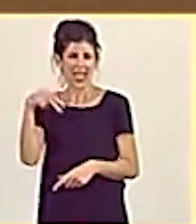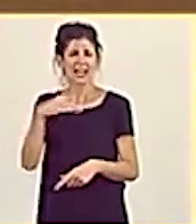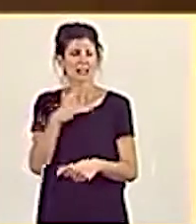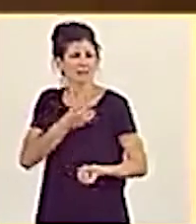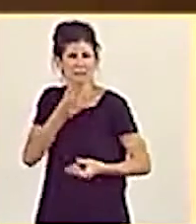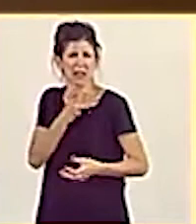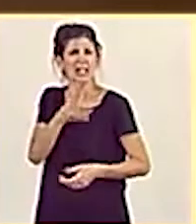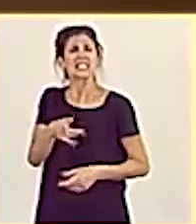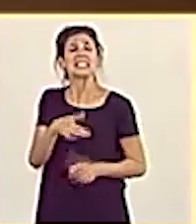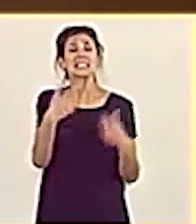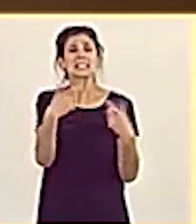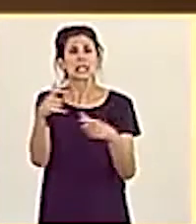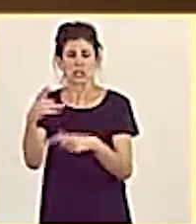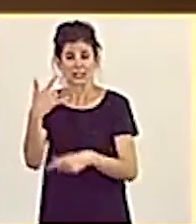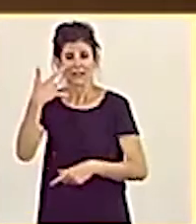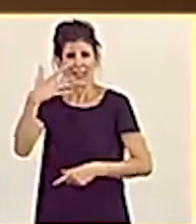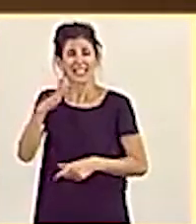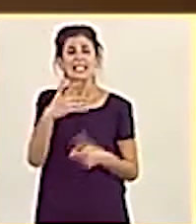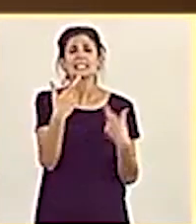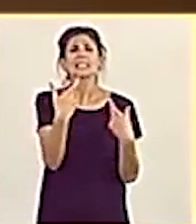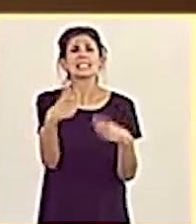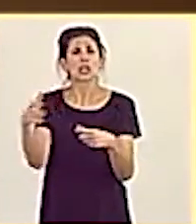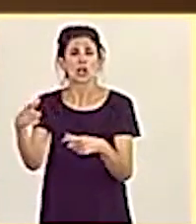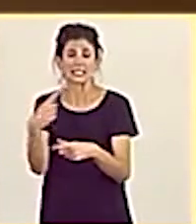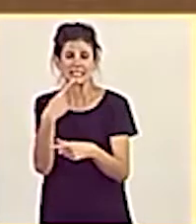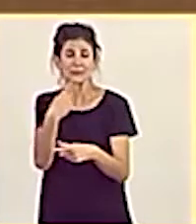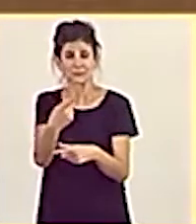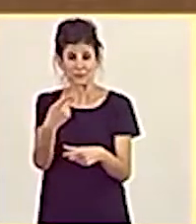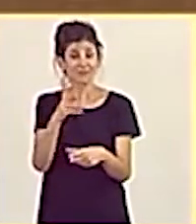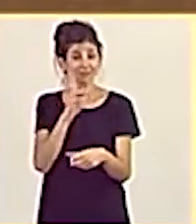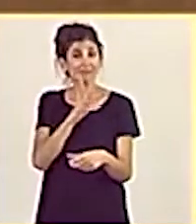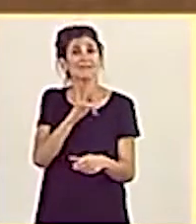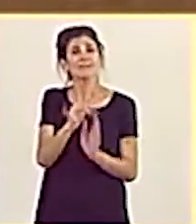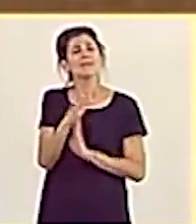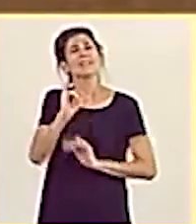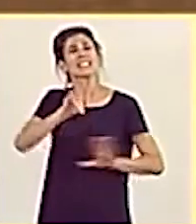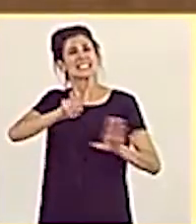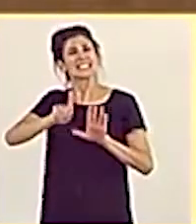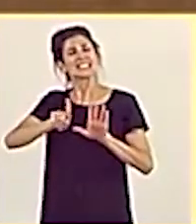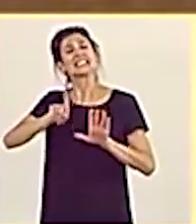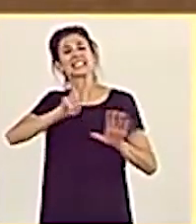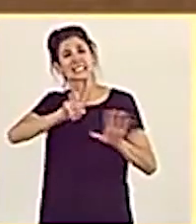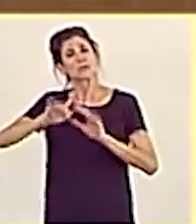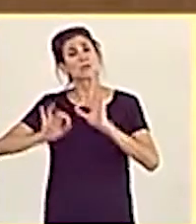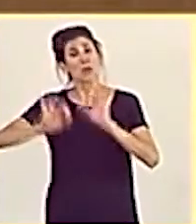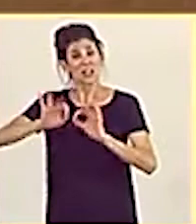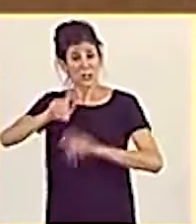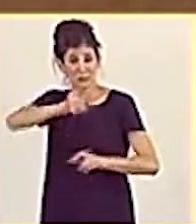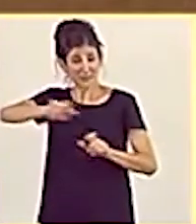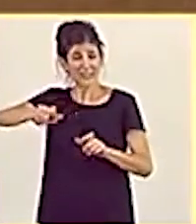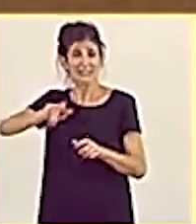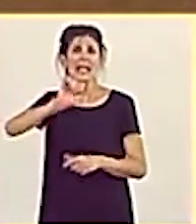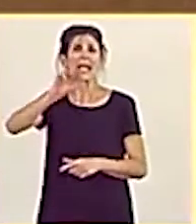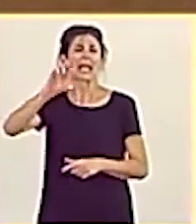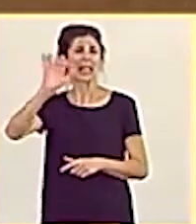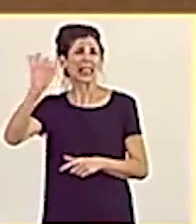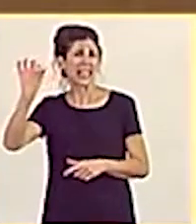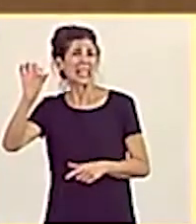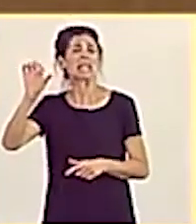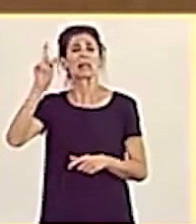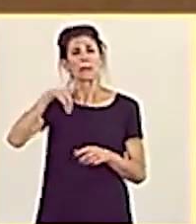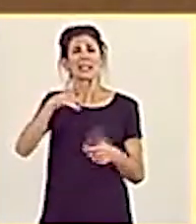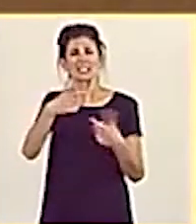sectores. Fíjese, sectores. Mire, tenemos el 66% de las personas que están en ERTE en los sectores más